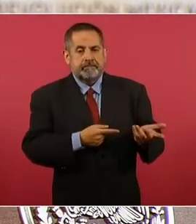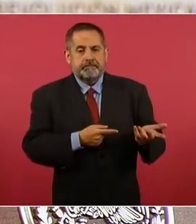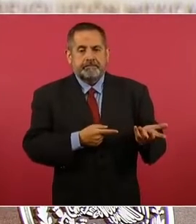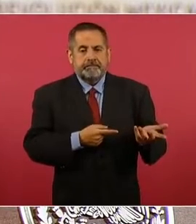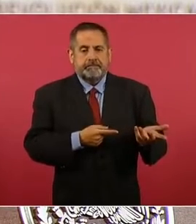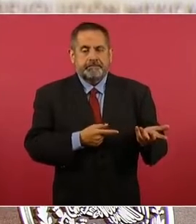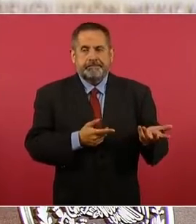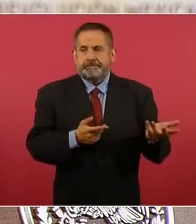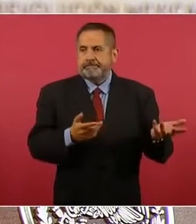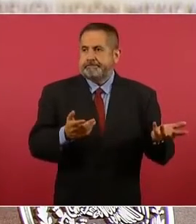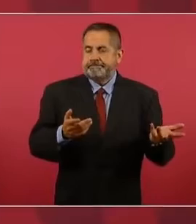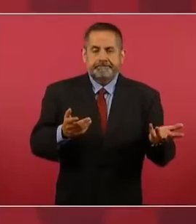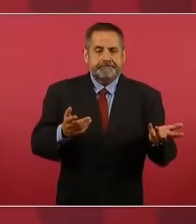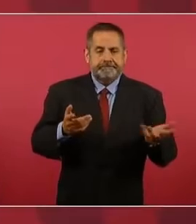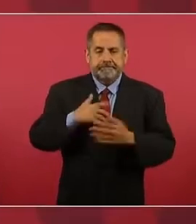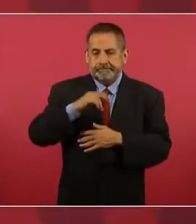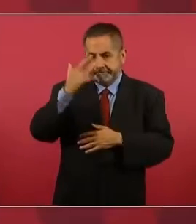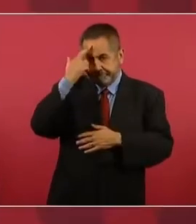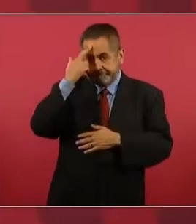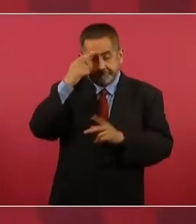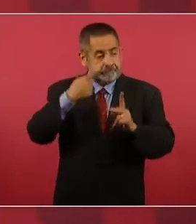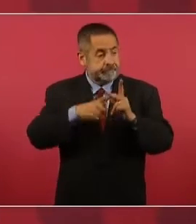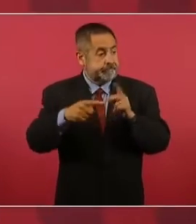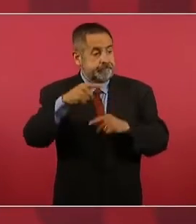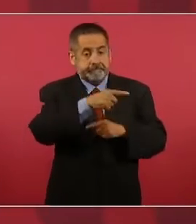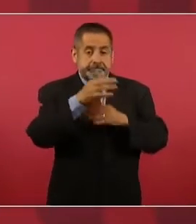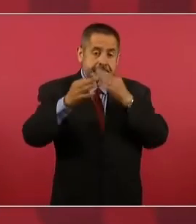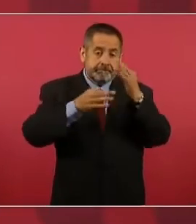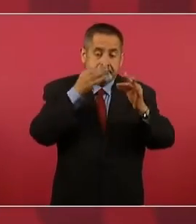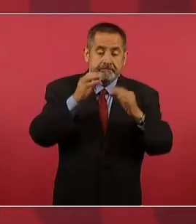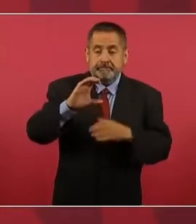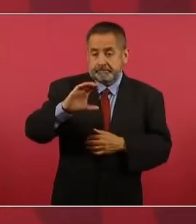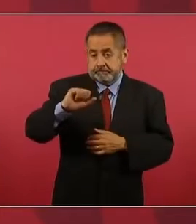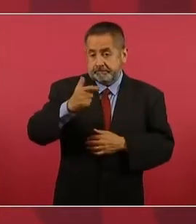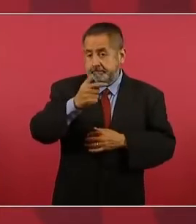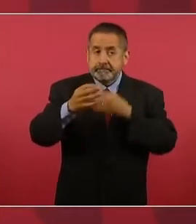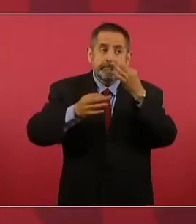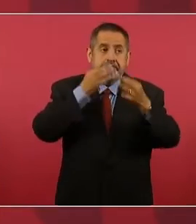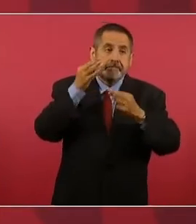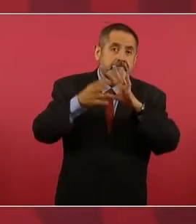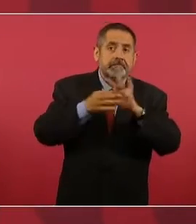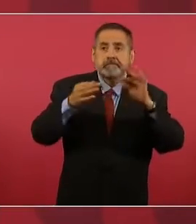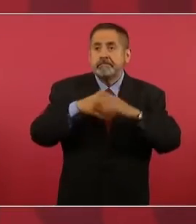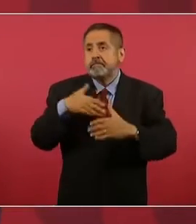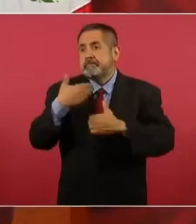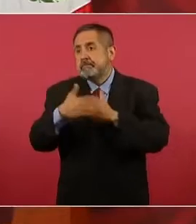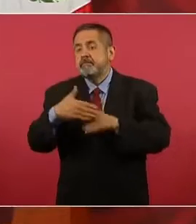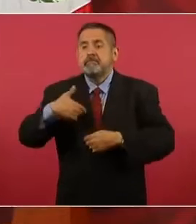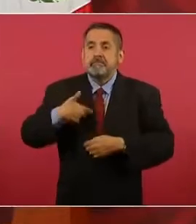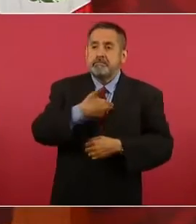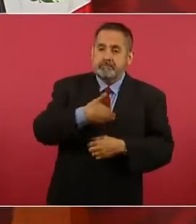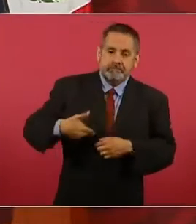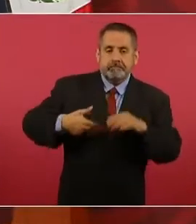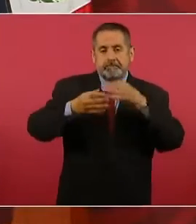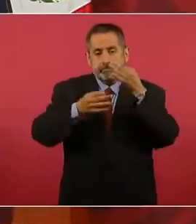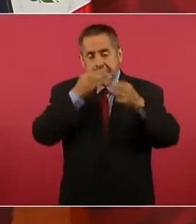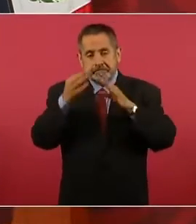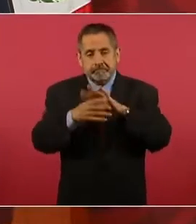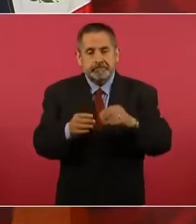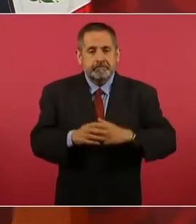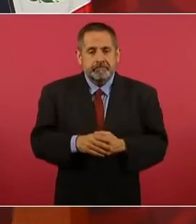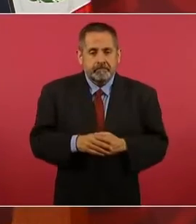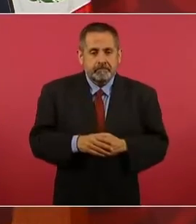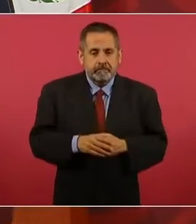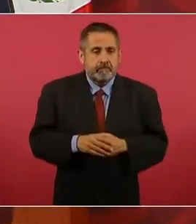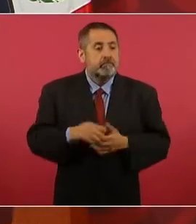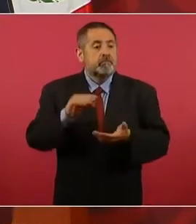Recuerdo que cuando empieza Salinas su campaña todavía habían